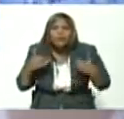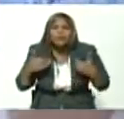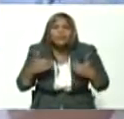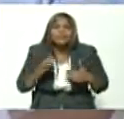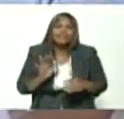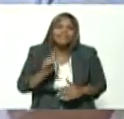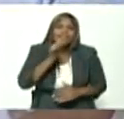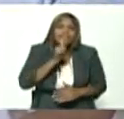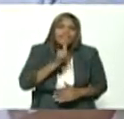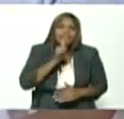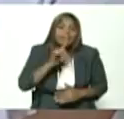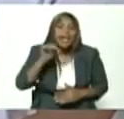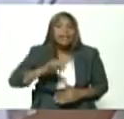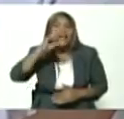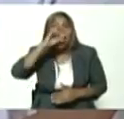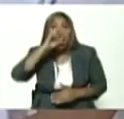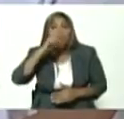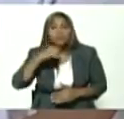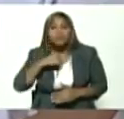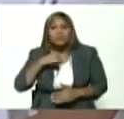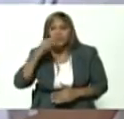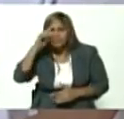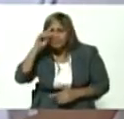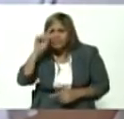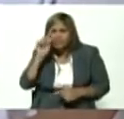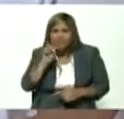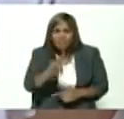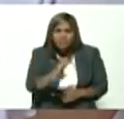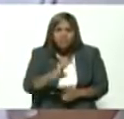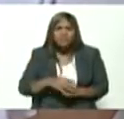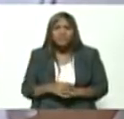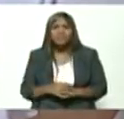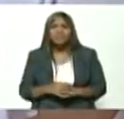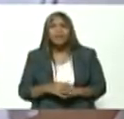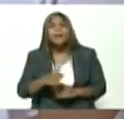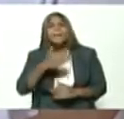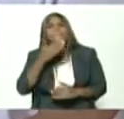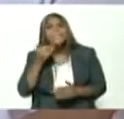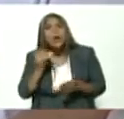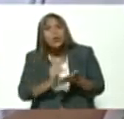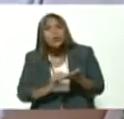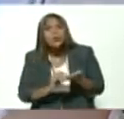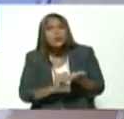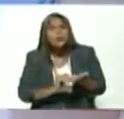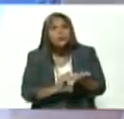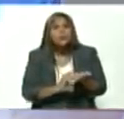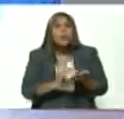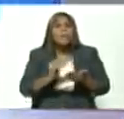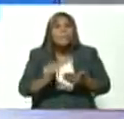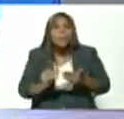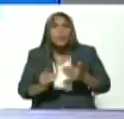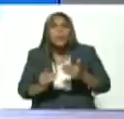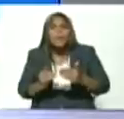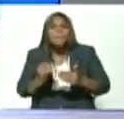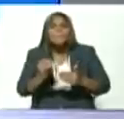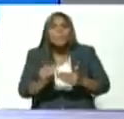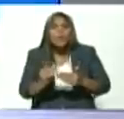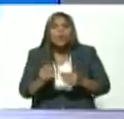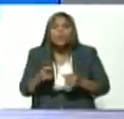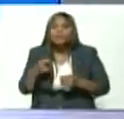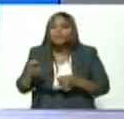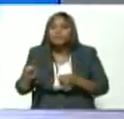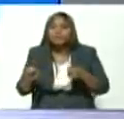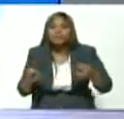este año nos propusimos mejorar paulatinamente progresivamente en los ingresos